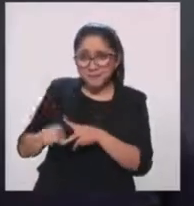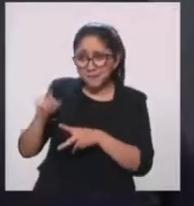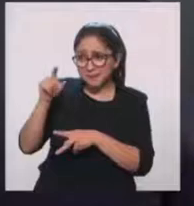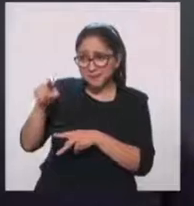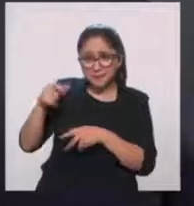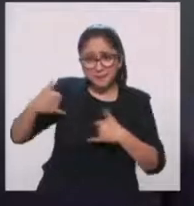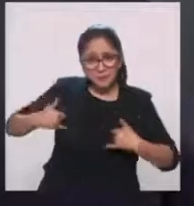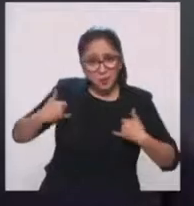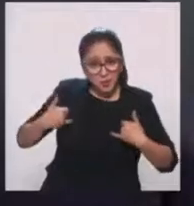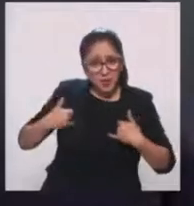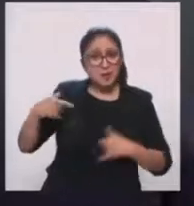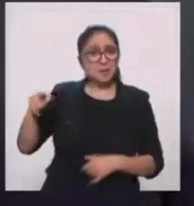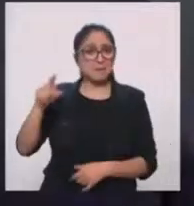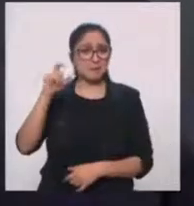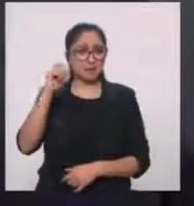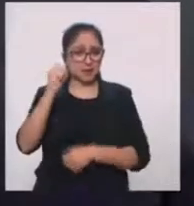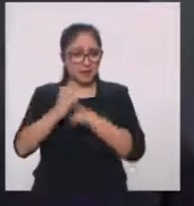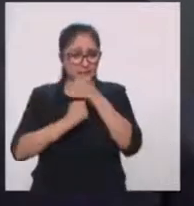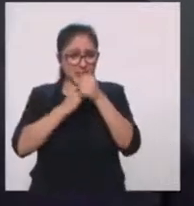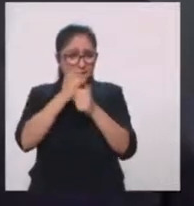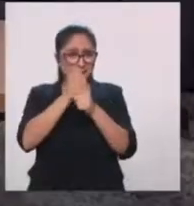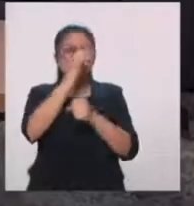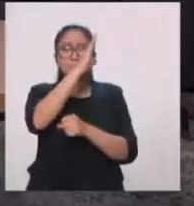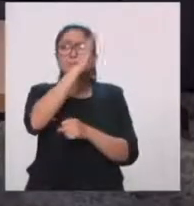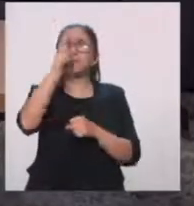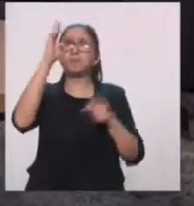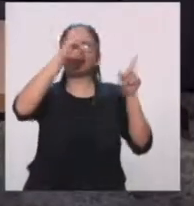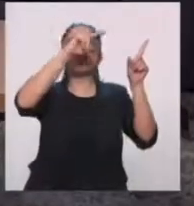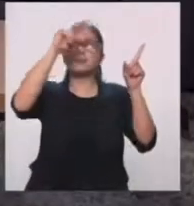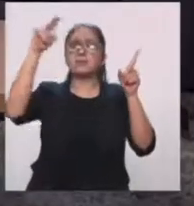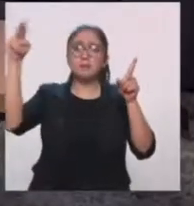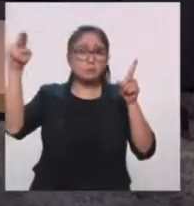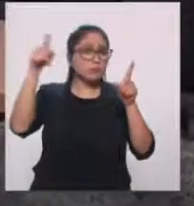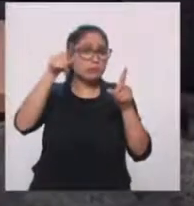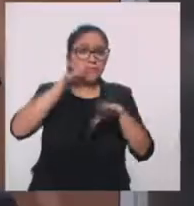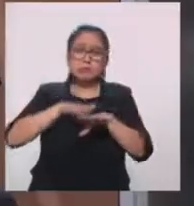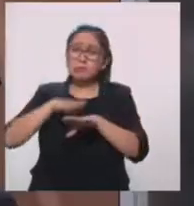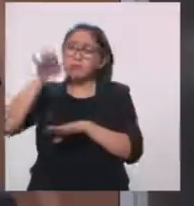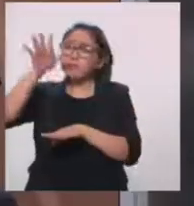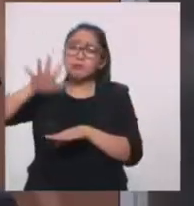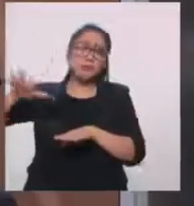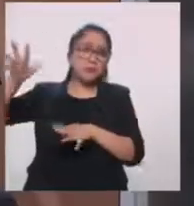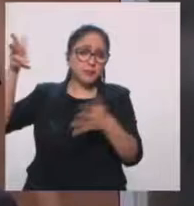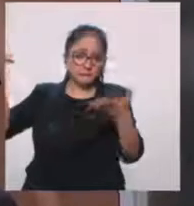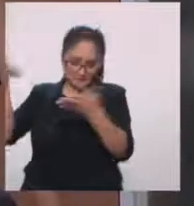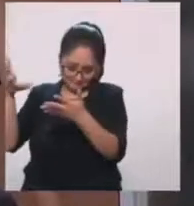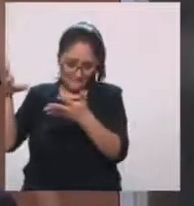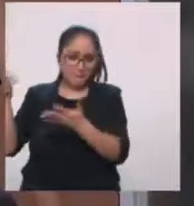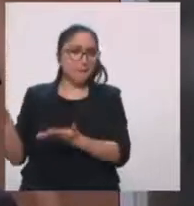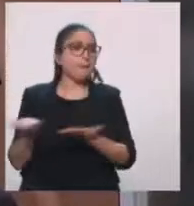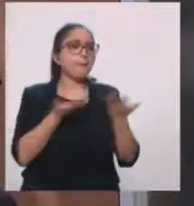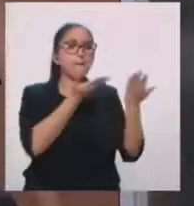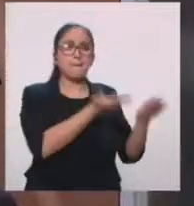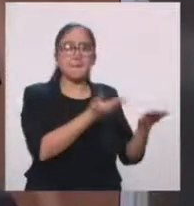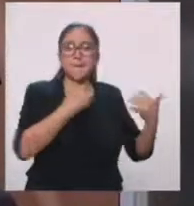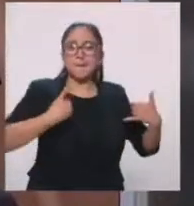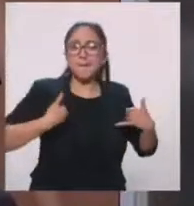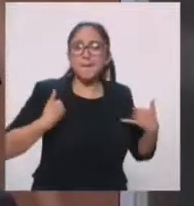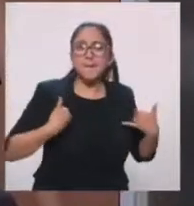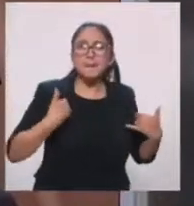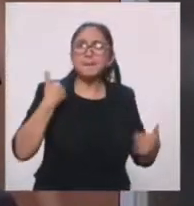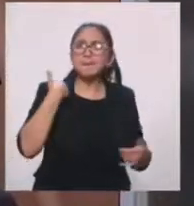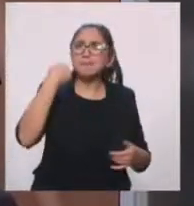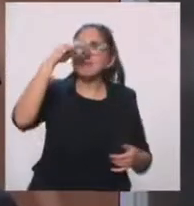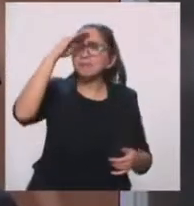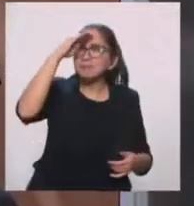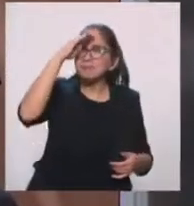pintó este paisaje, este mural ahí de la biblioteca, por ejemplo, por mencionar algunos solamente. Por mencionar algunos. Bueno, pues siguiendo con estos jóvenes, yo creo que la edad es a los